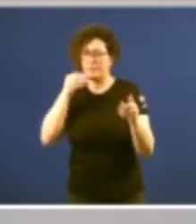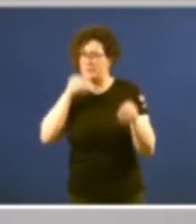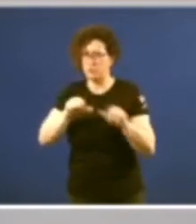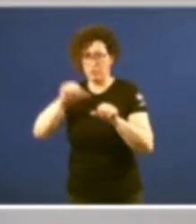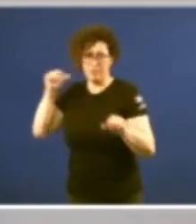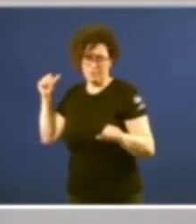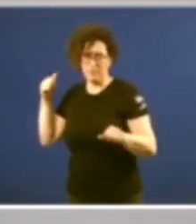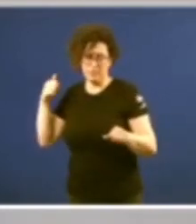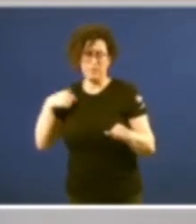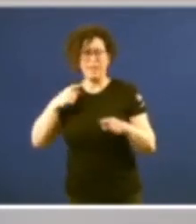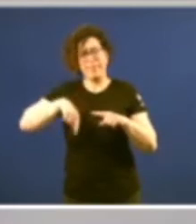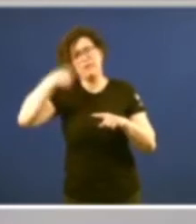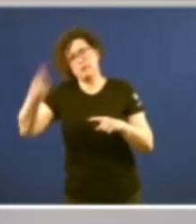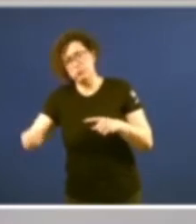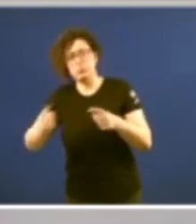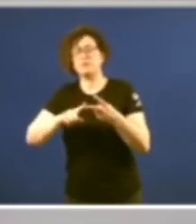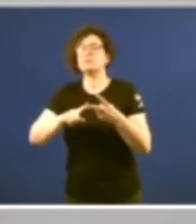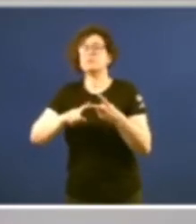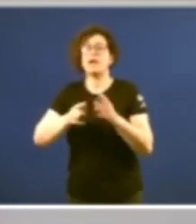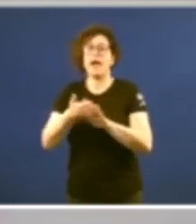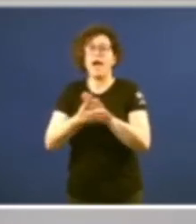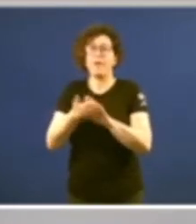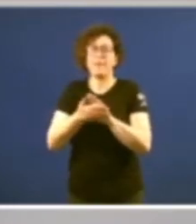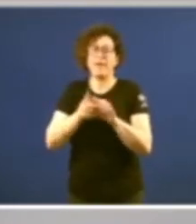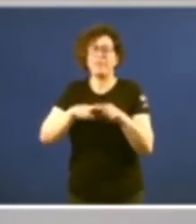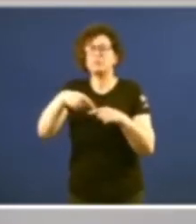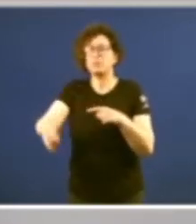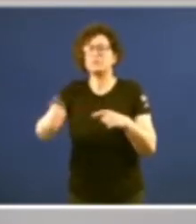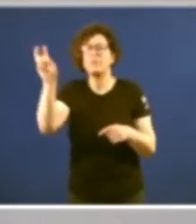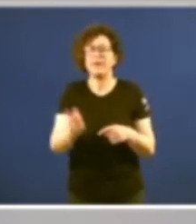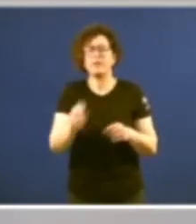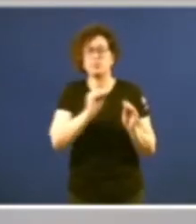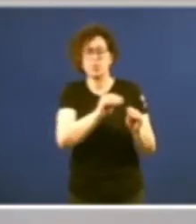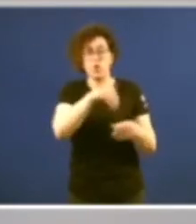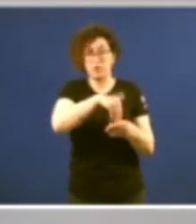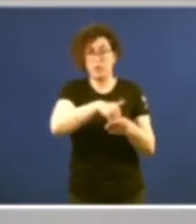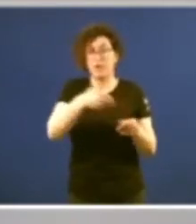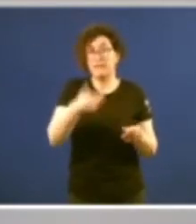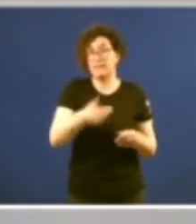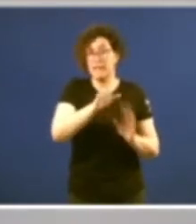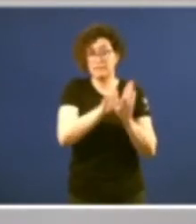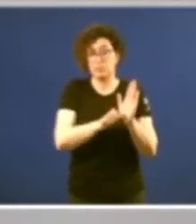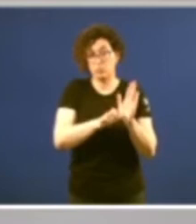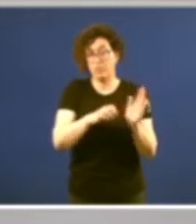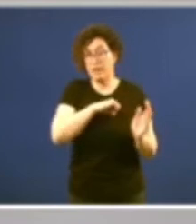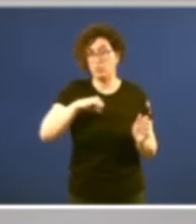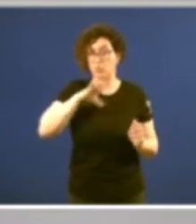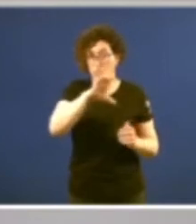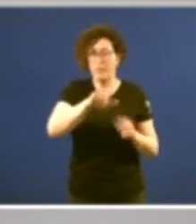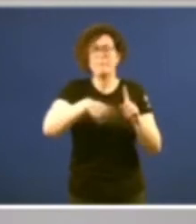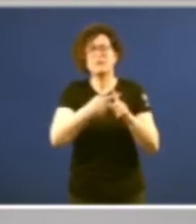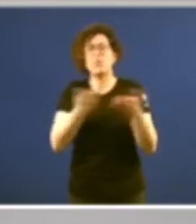me vou a referir despúis á lo que se deriva do contenido esencial do Estatuto de Autonomía e á